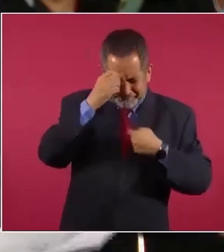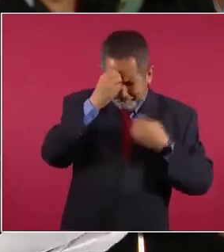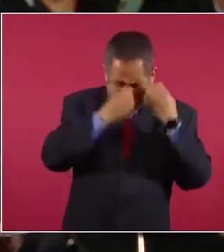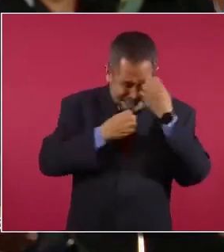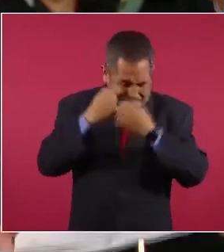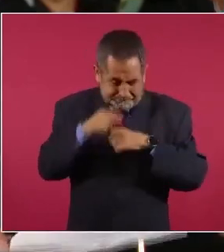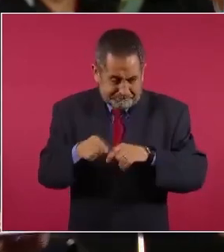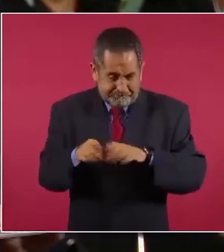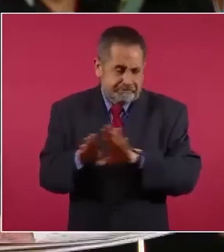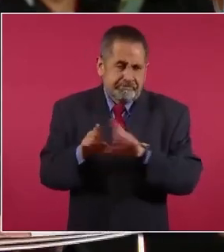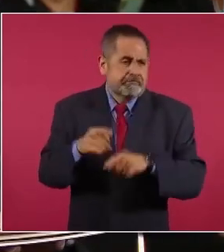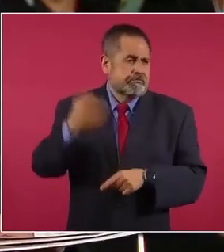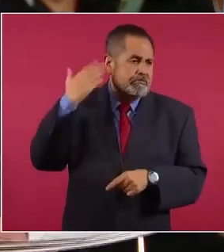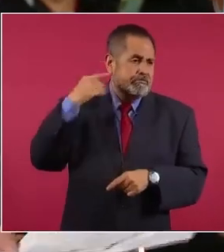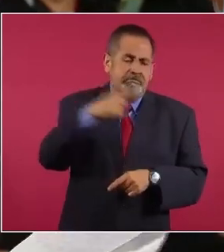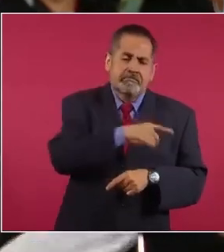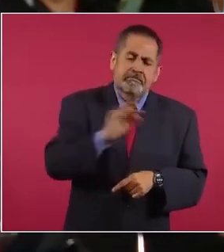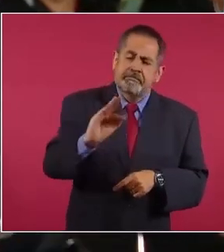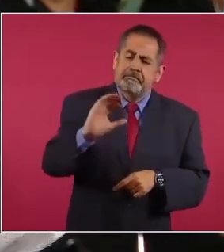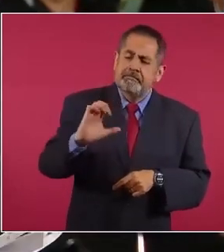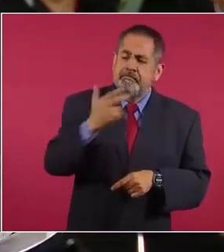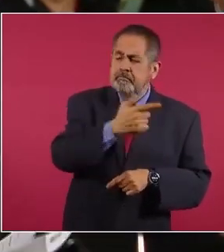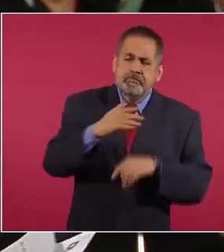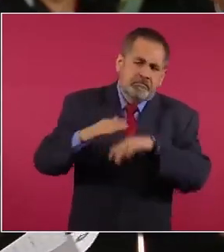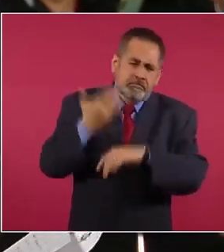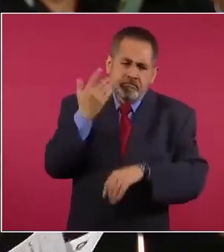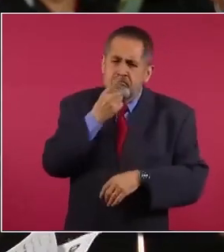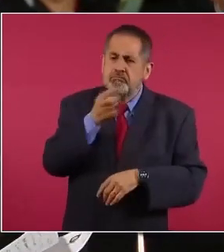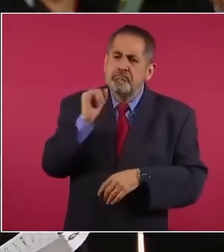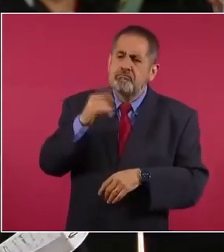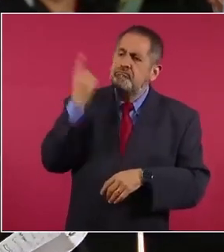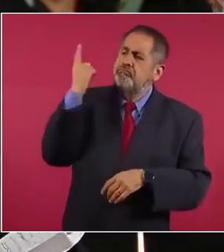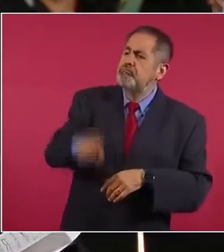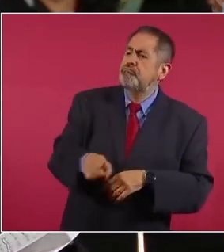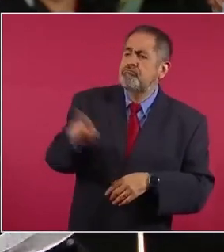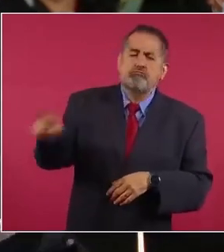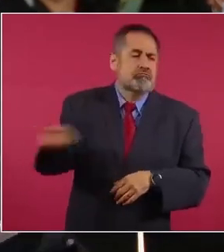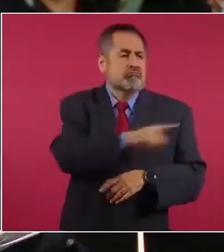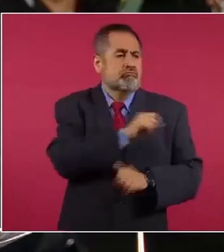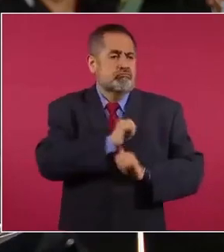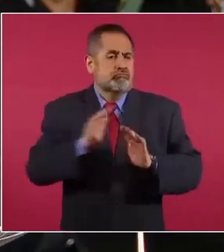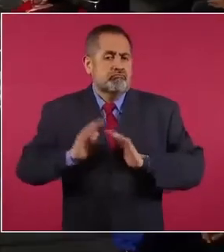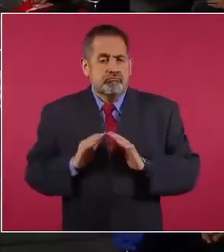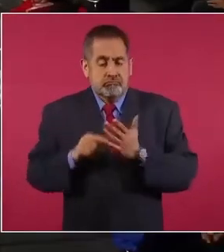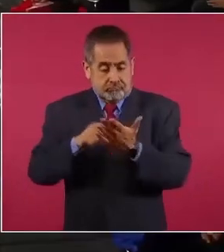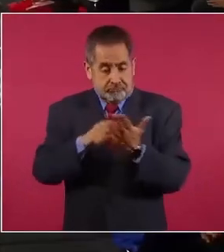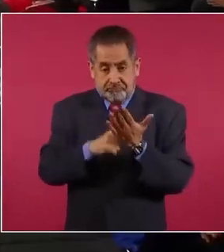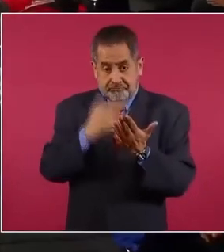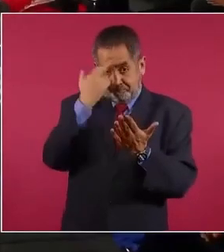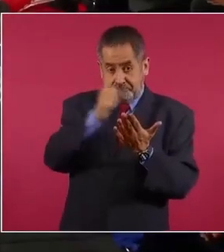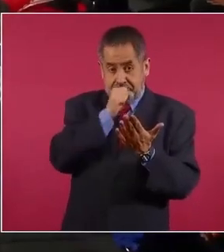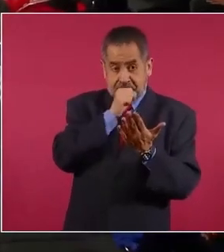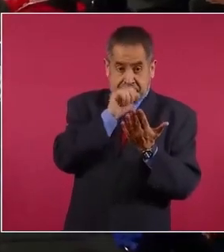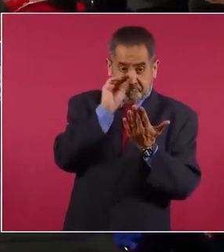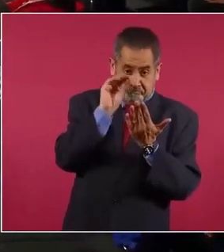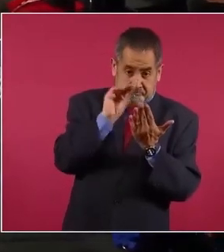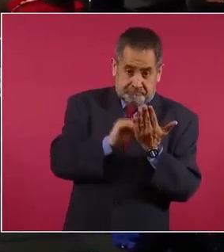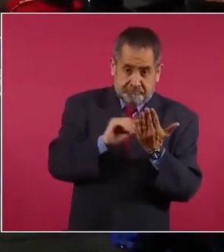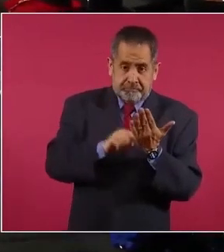en qué se basaba Calderón para operar con el ejército y ellos se basaron en una